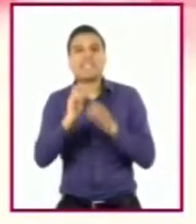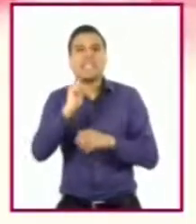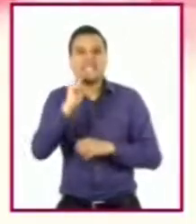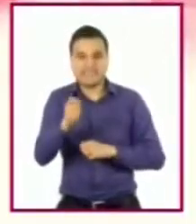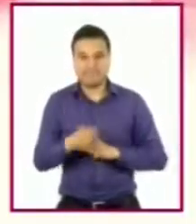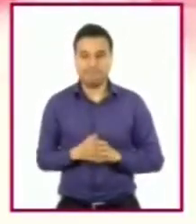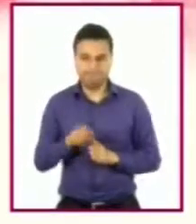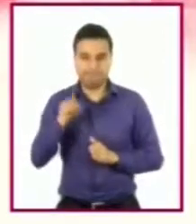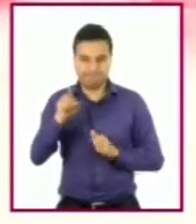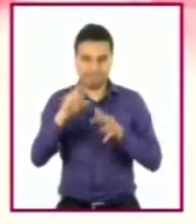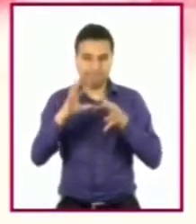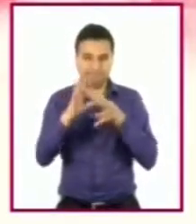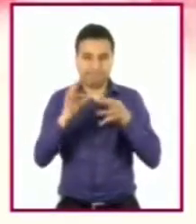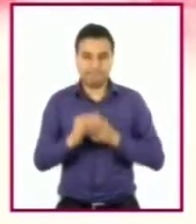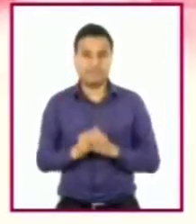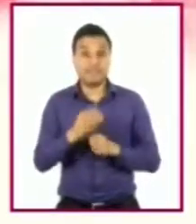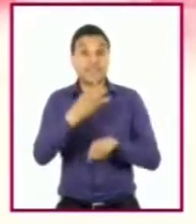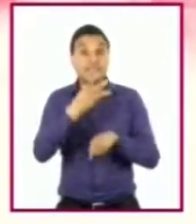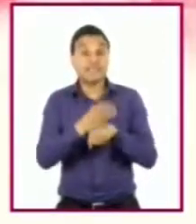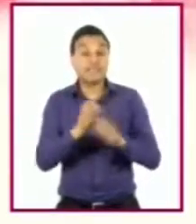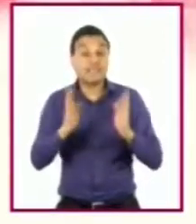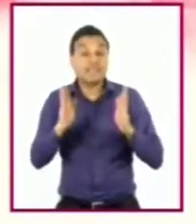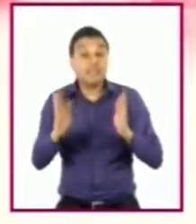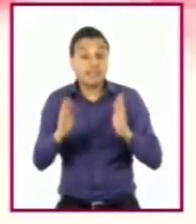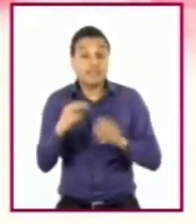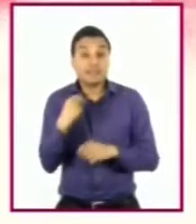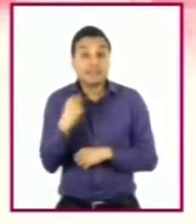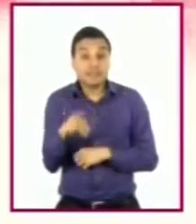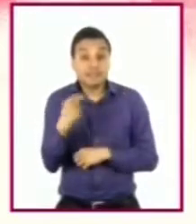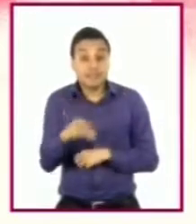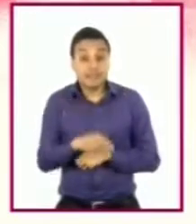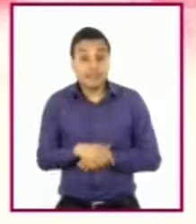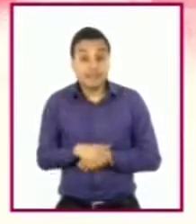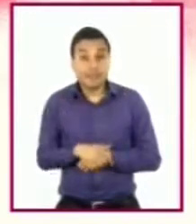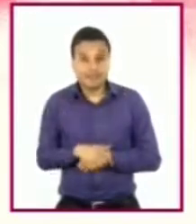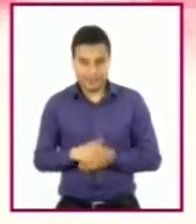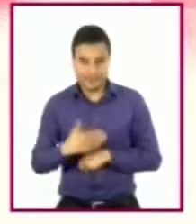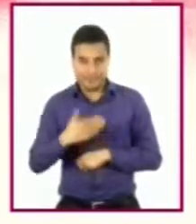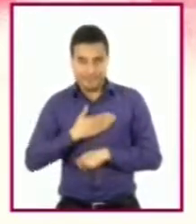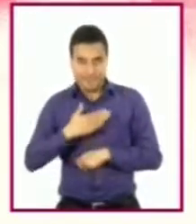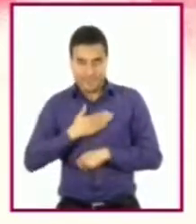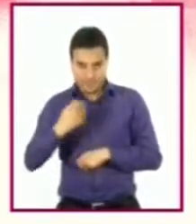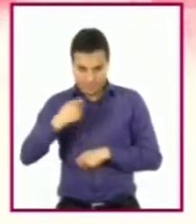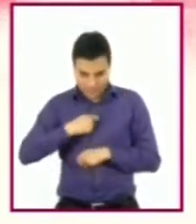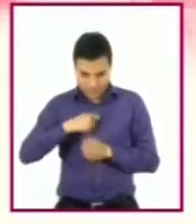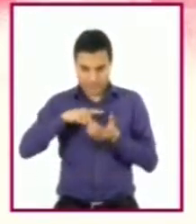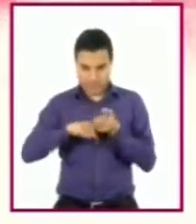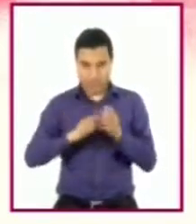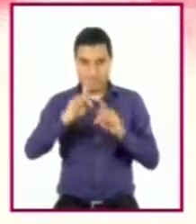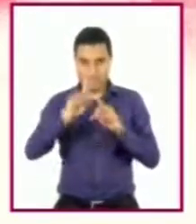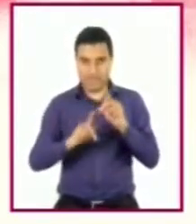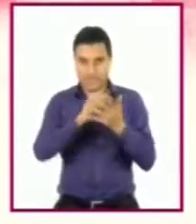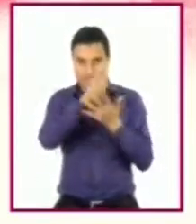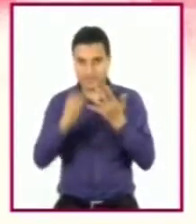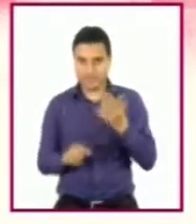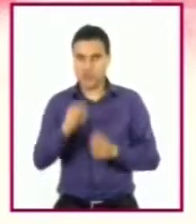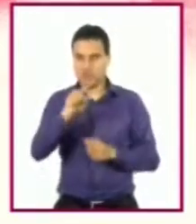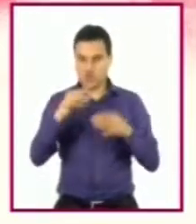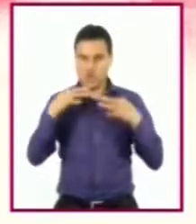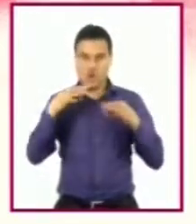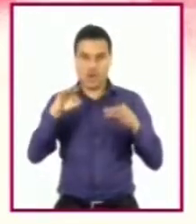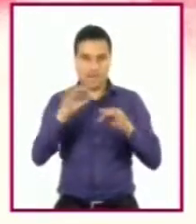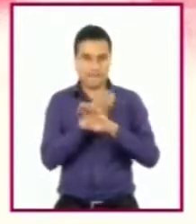En la tercera etapa, llamada las partes que construyen mi identidad, tendrán que tomar una hoja blanca